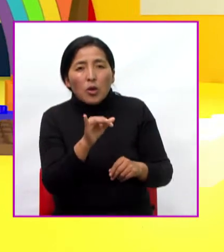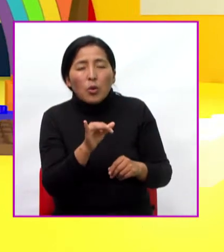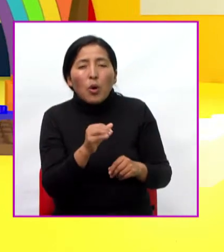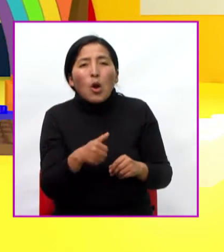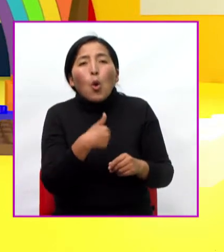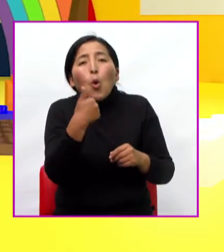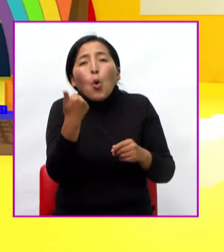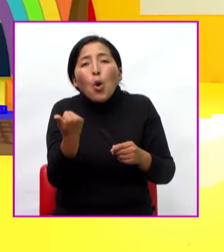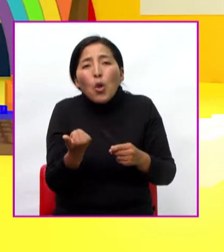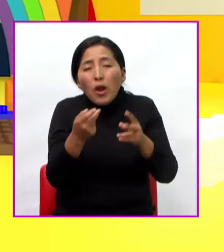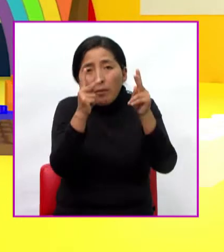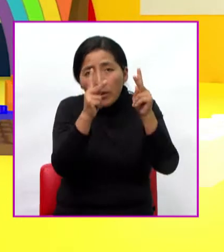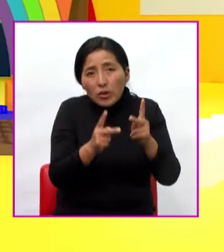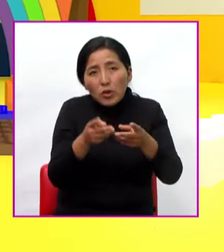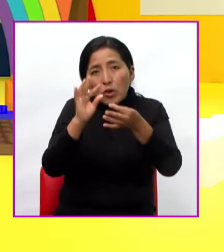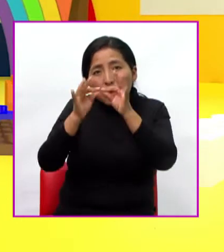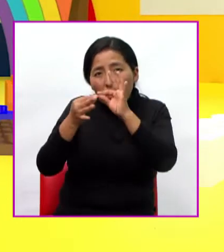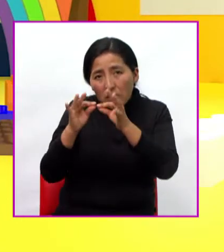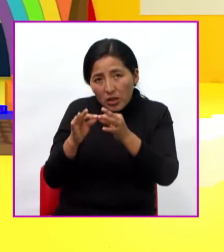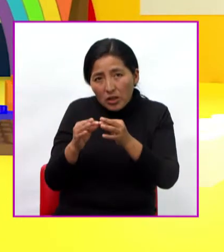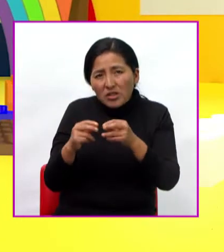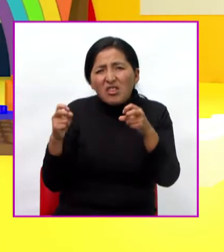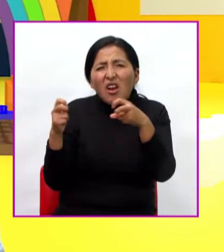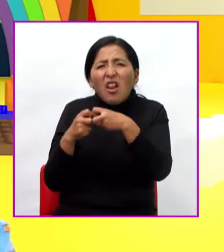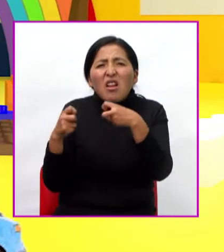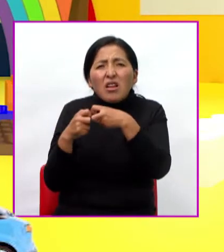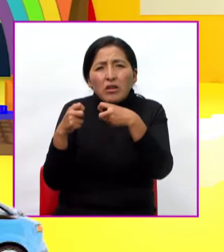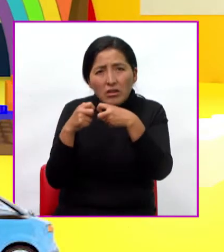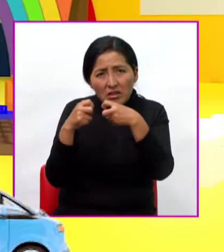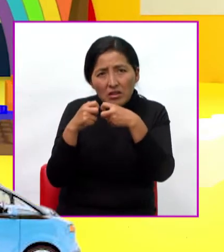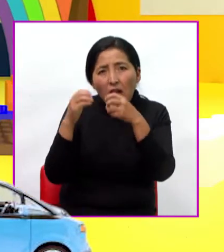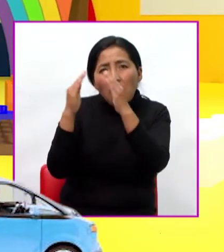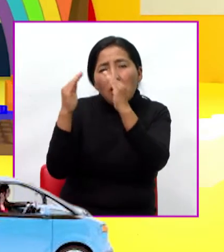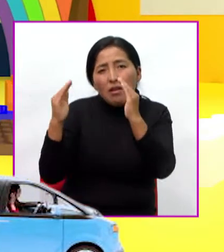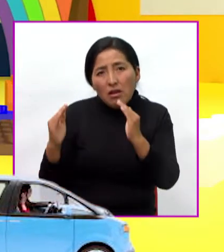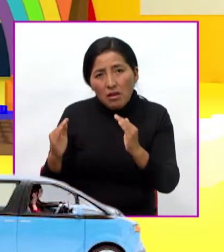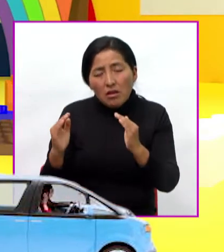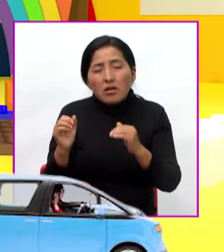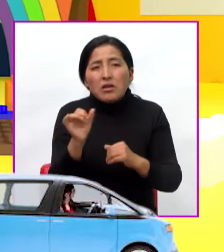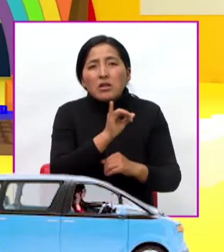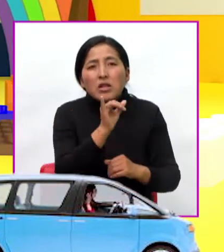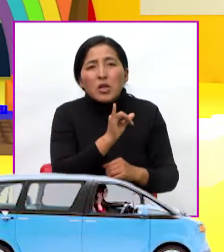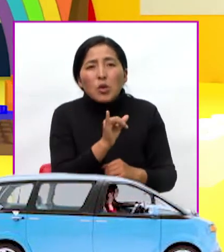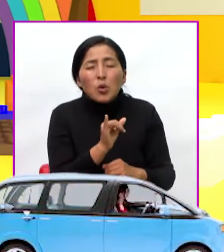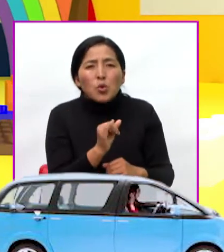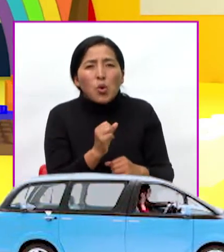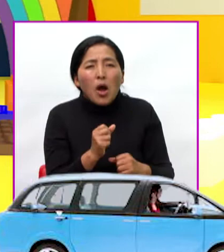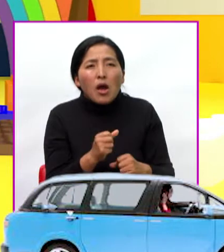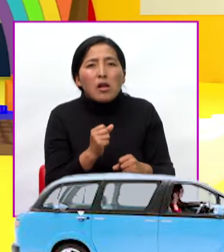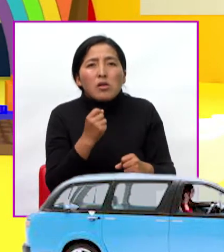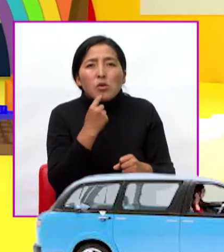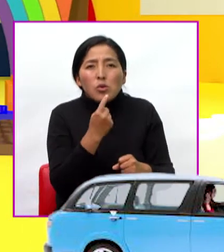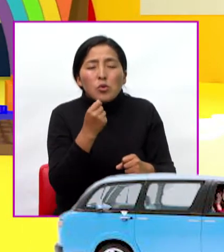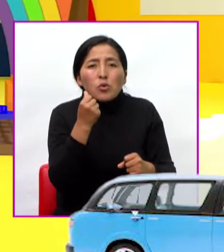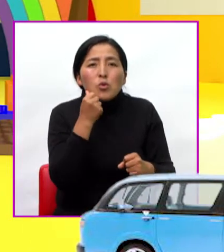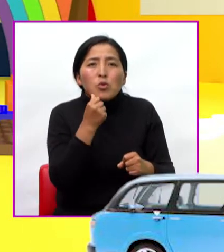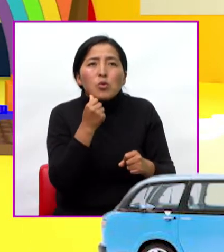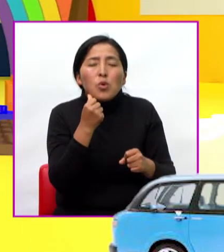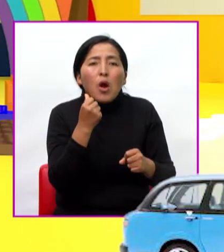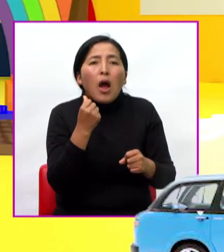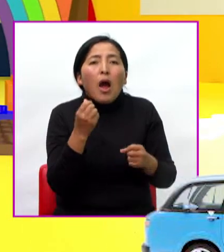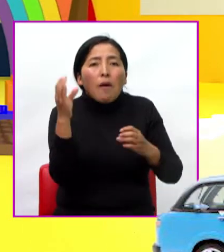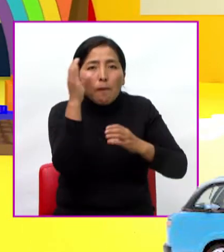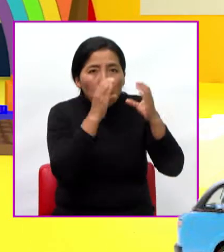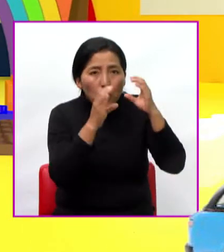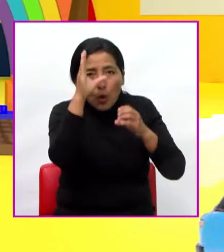reparar el auto Porque el motor tiene un ruido extraño Y además le den una manito de pintura al techo Y ahora,